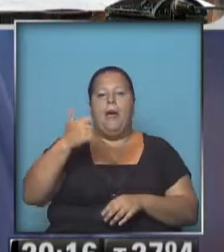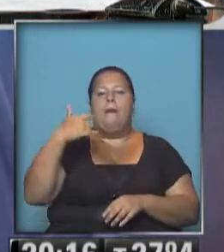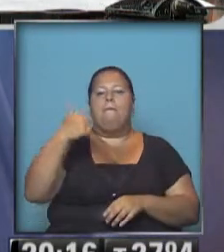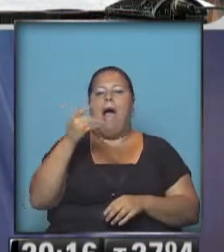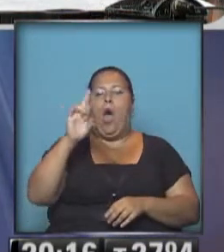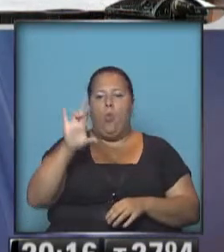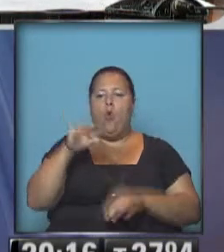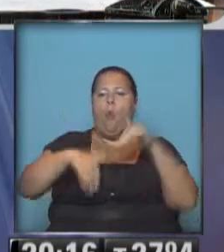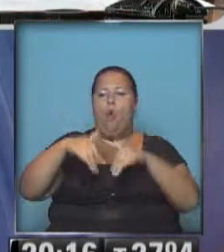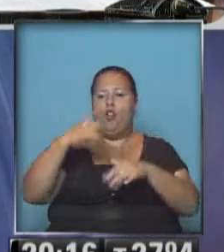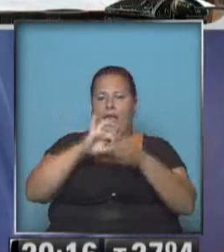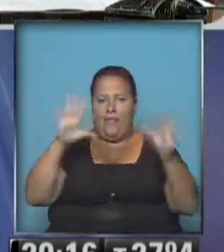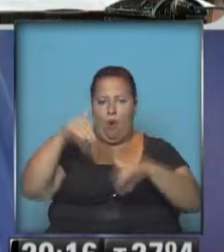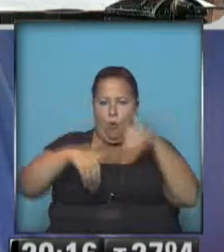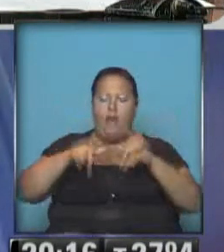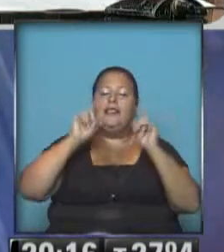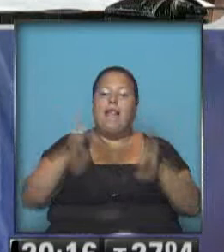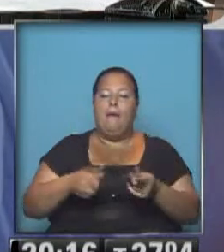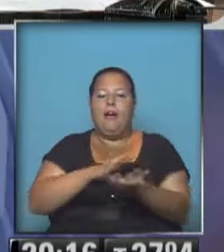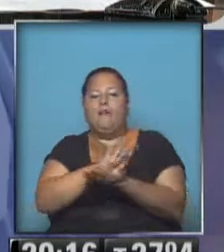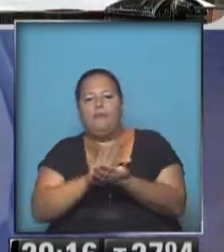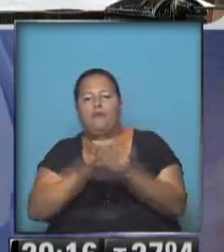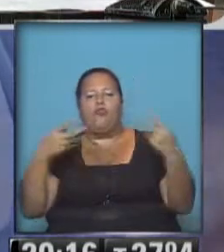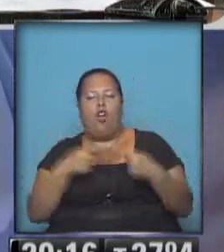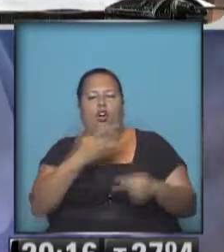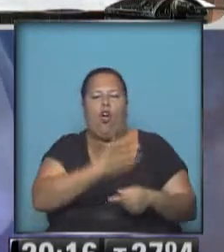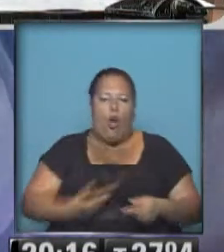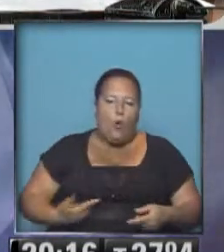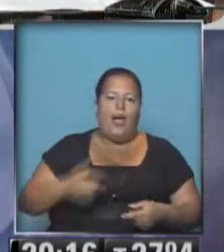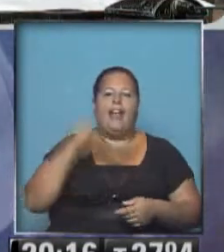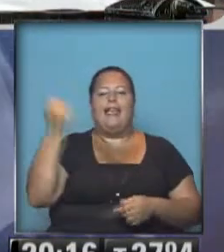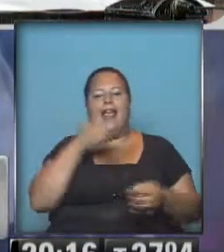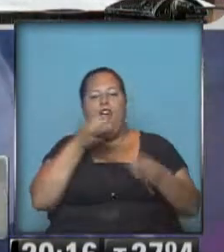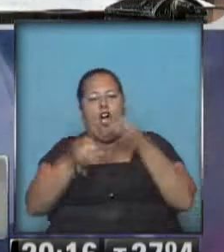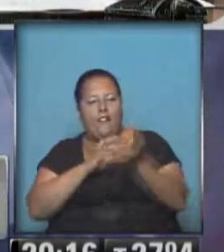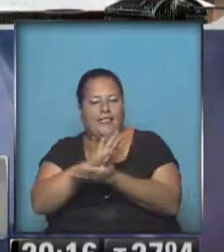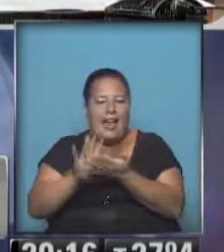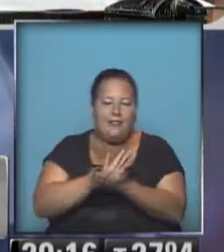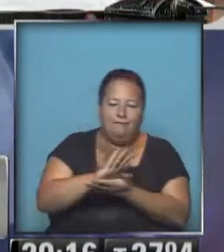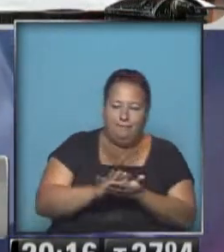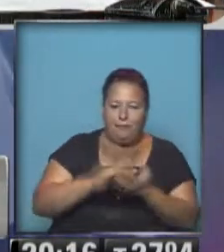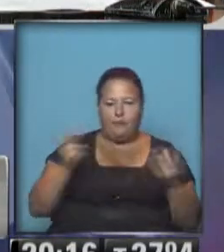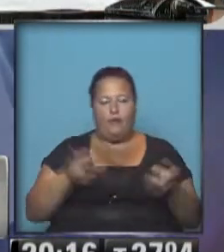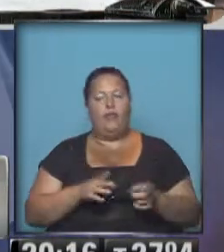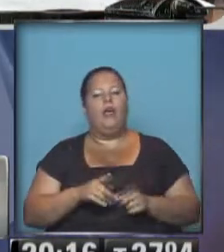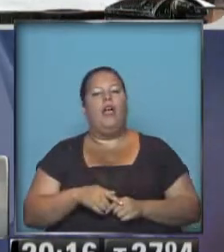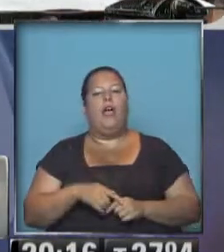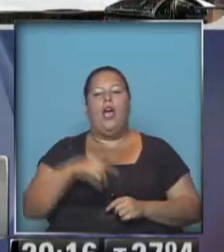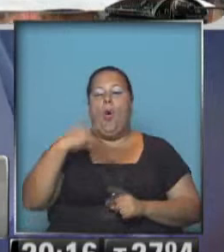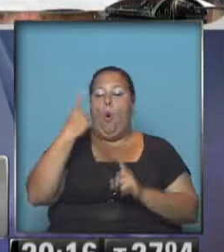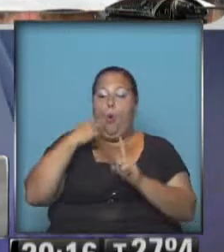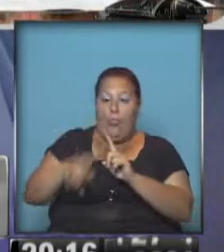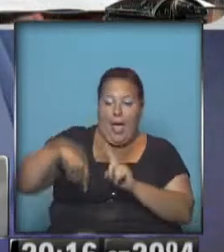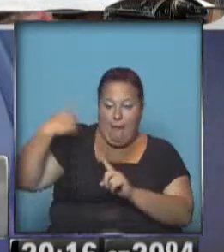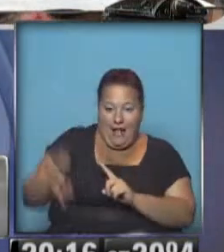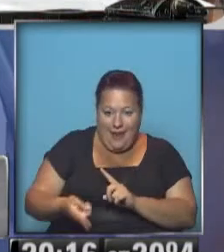elegido democráticamente, sino mediando con la oposición, tratando de que haya una conversación, una negociación de paz. 24 horas